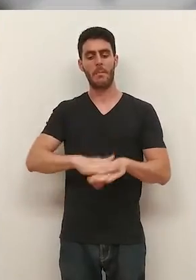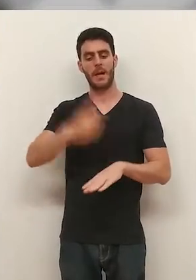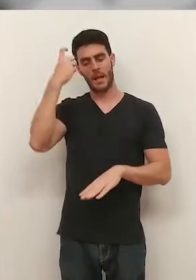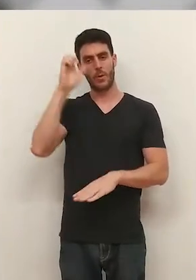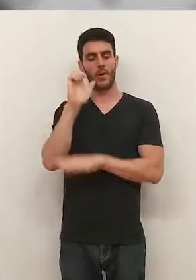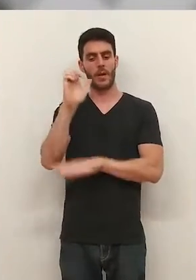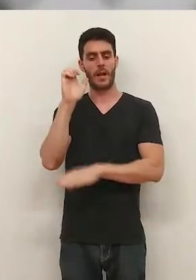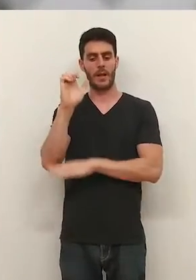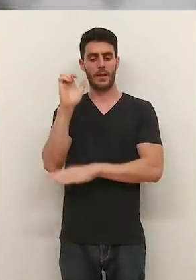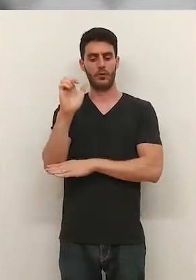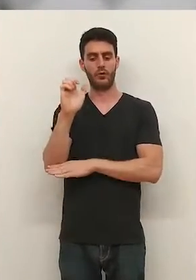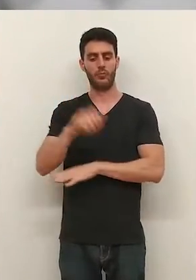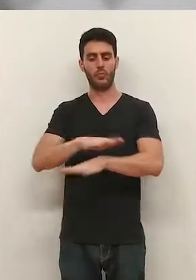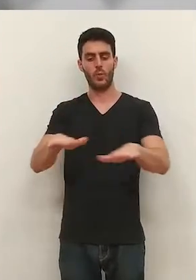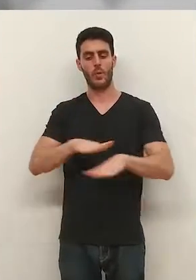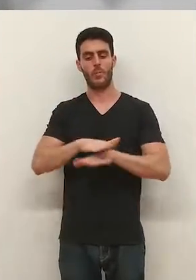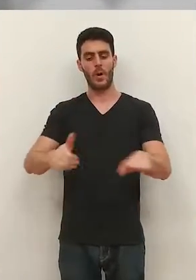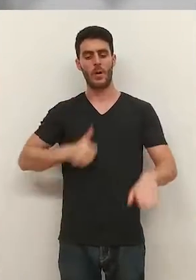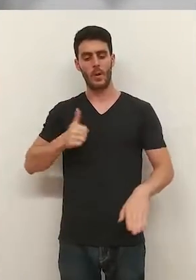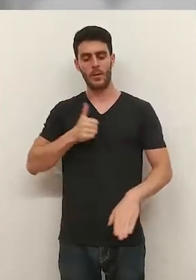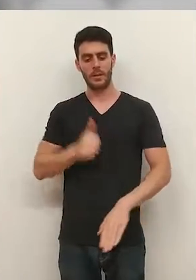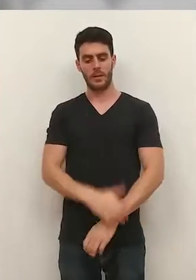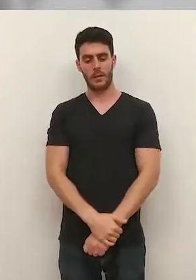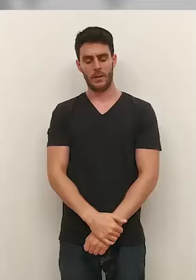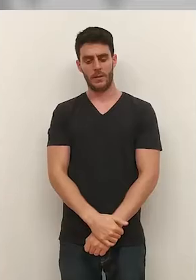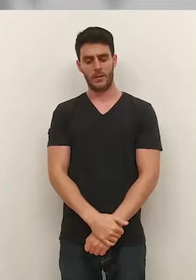que los alumnos de secundaria se refresquen entre clase y clase.